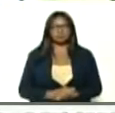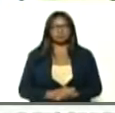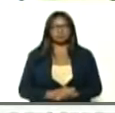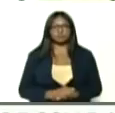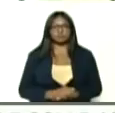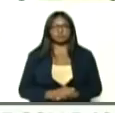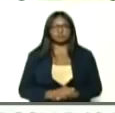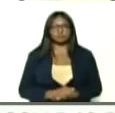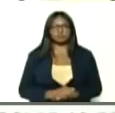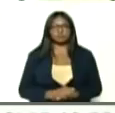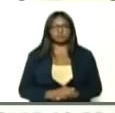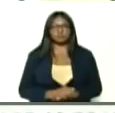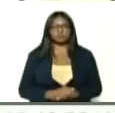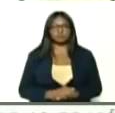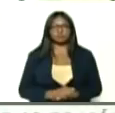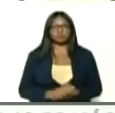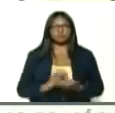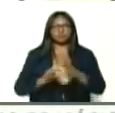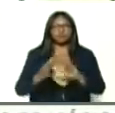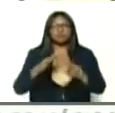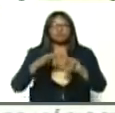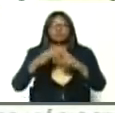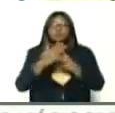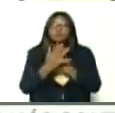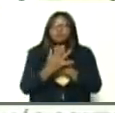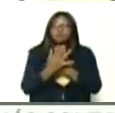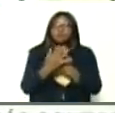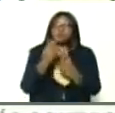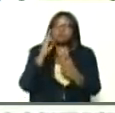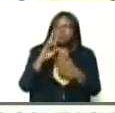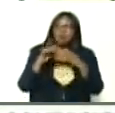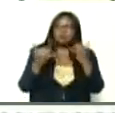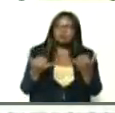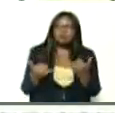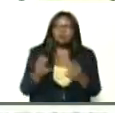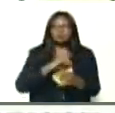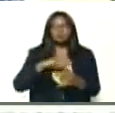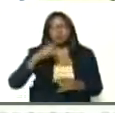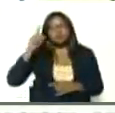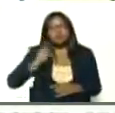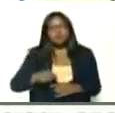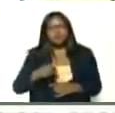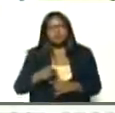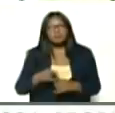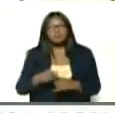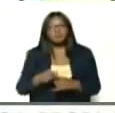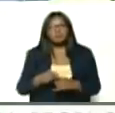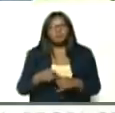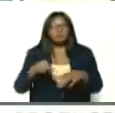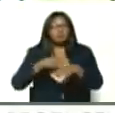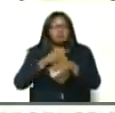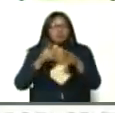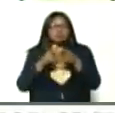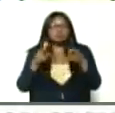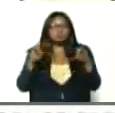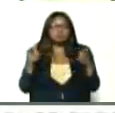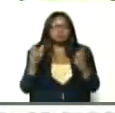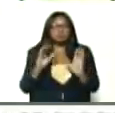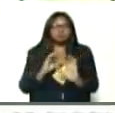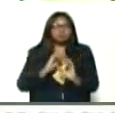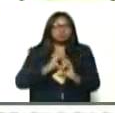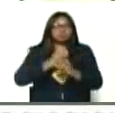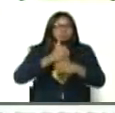así que, en una situación como esta, debemos, por un tiempo largo, suprimir,